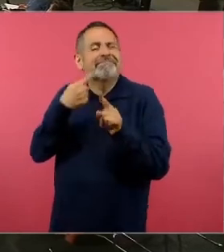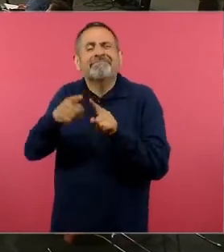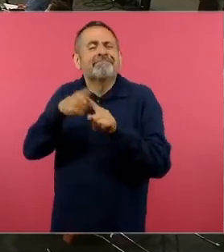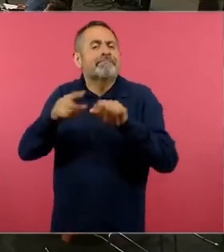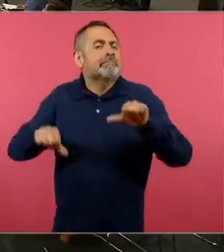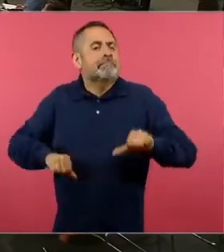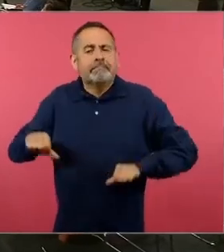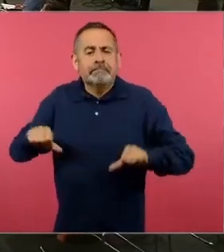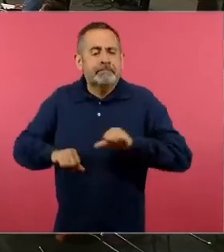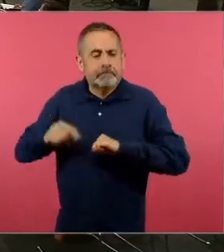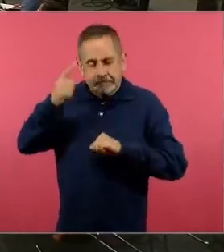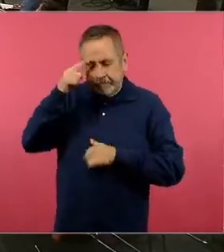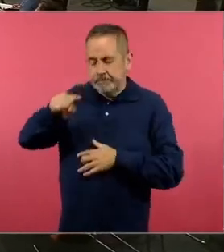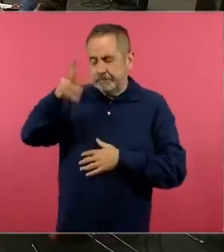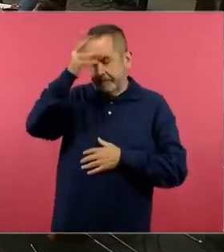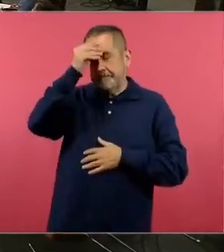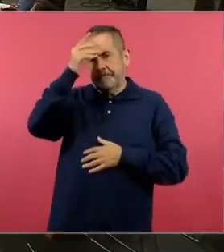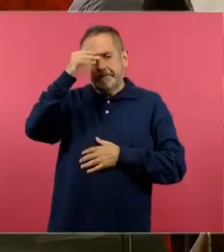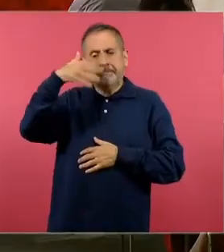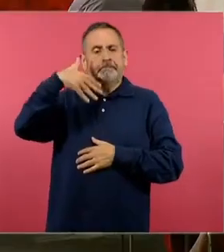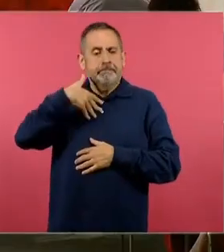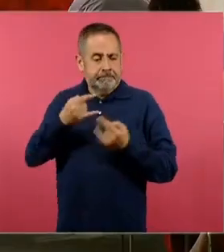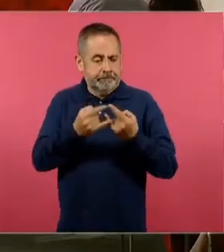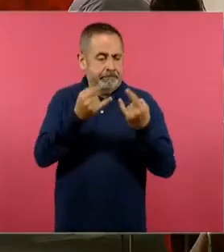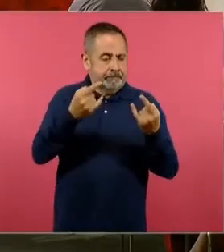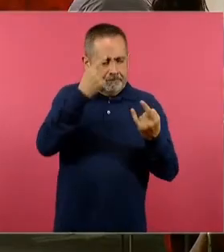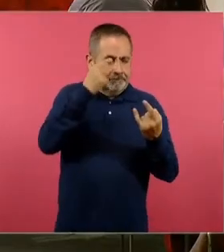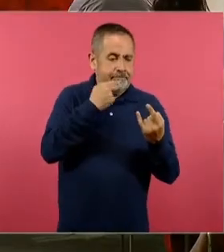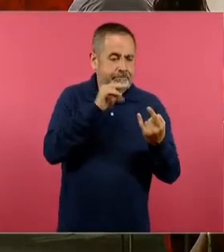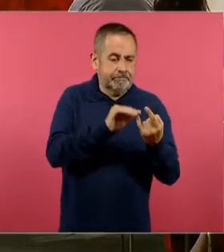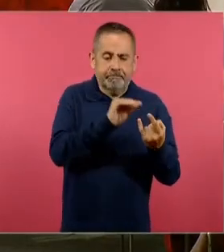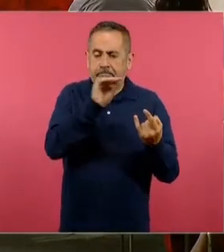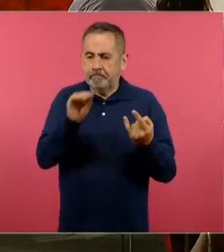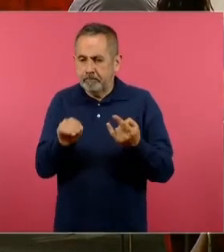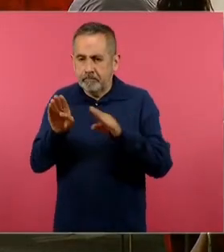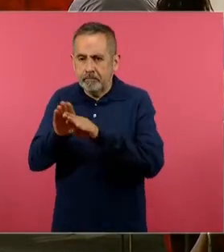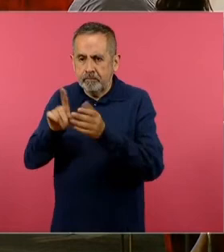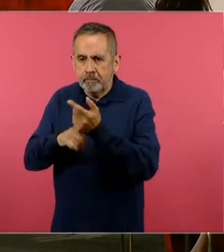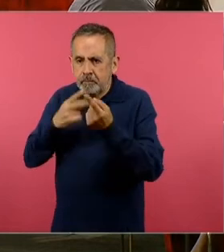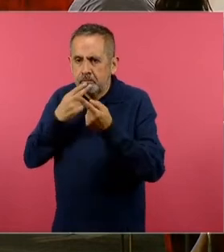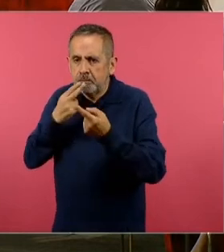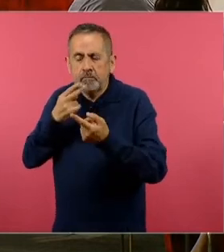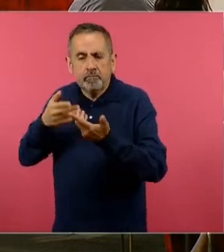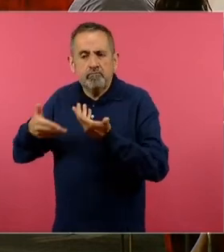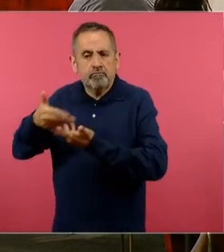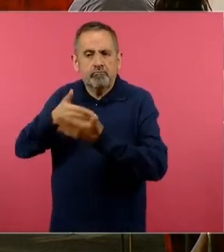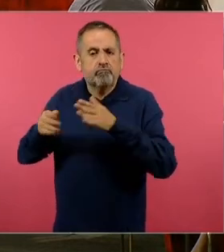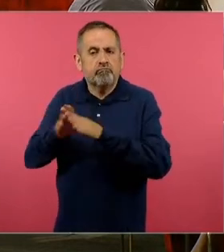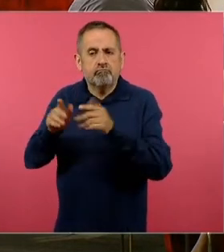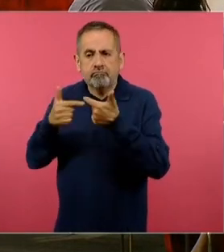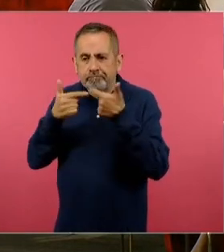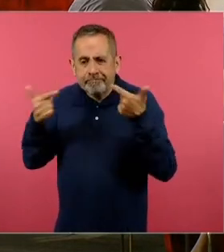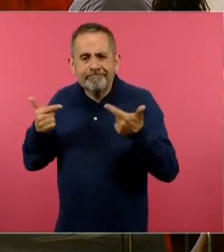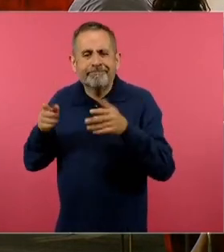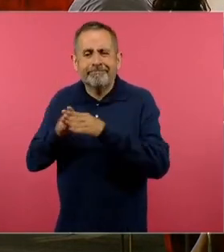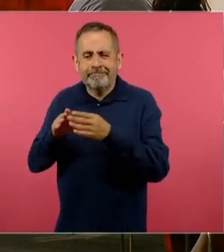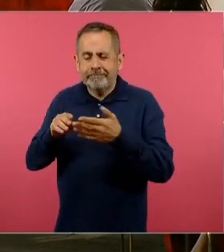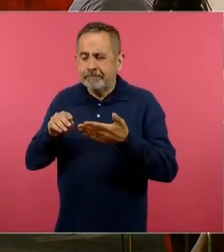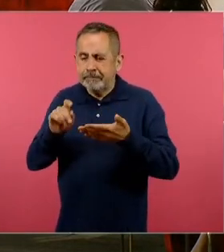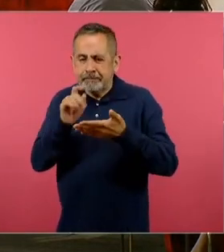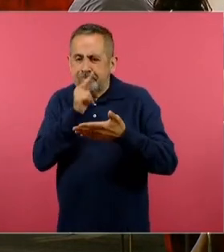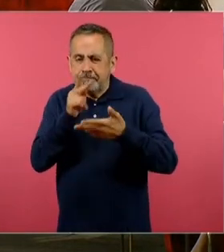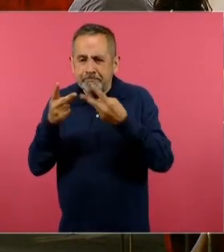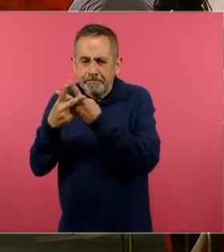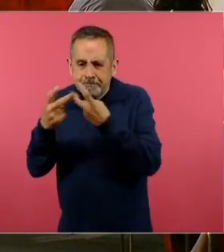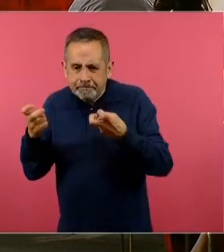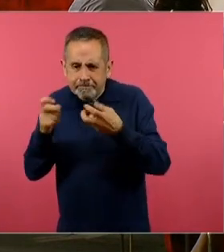que permiten entender la función de la narración sus estructuras el uso gramatical sintáctico y ortográfico de